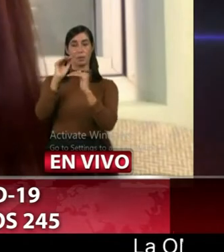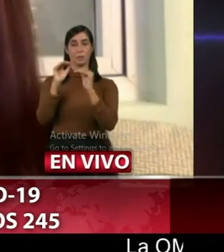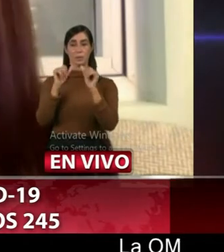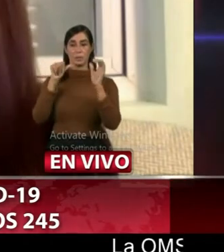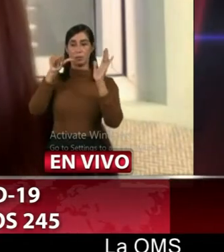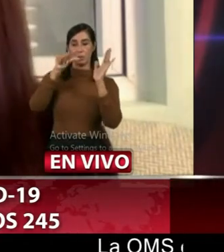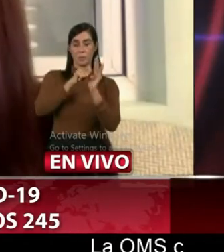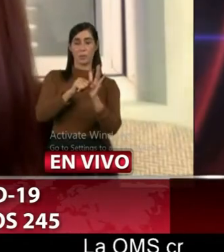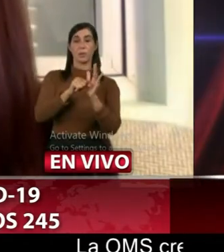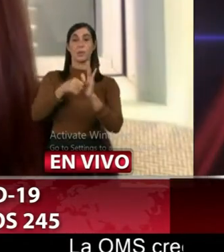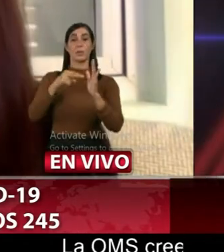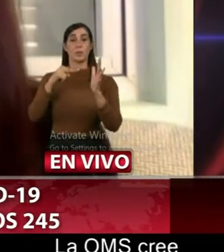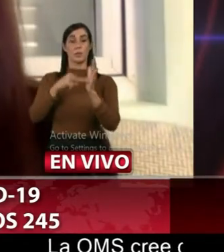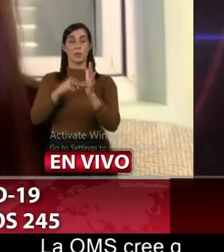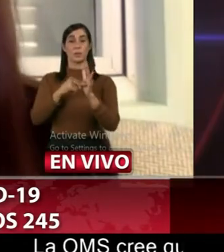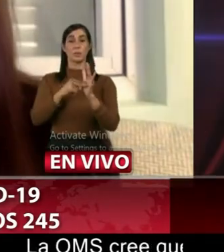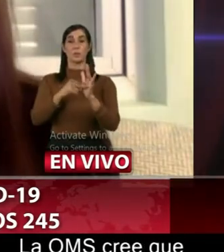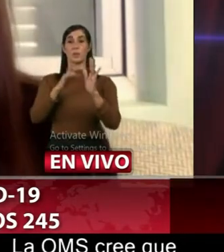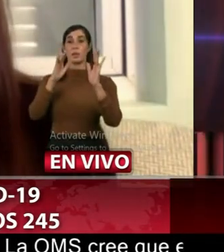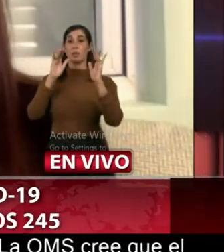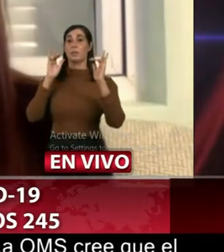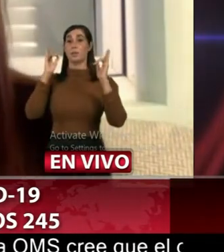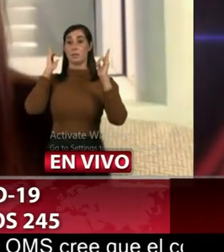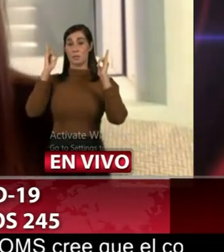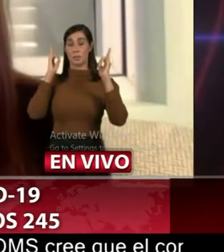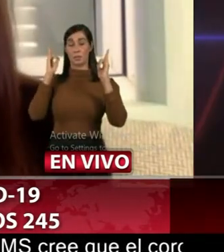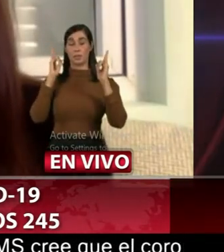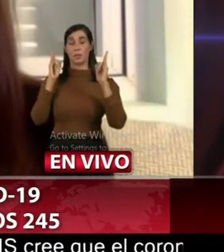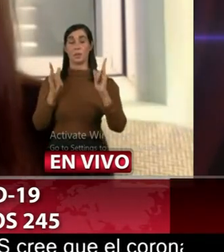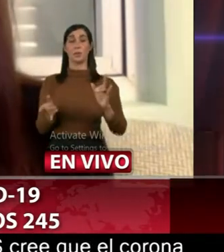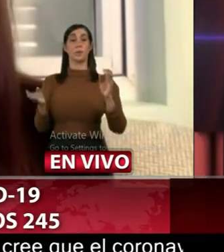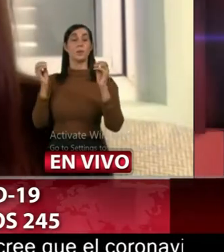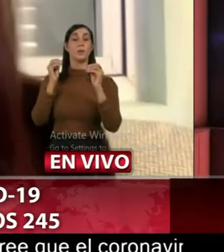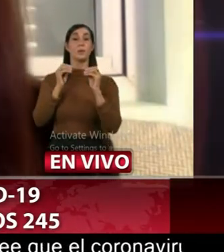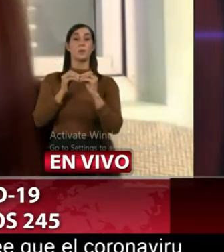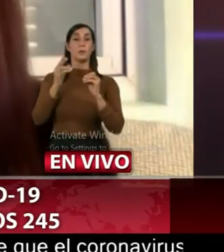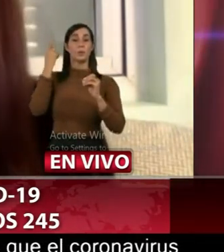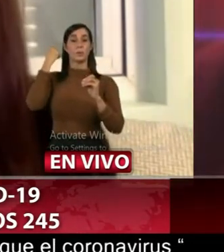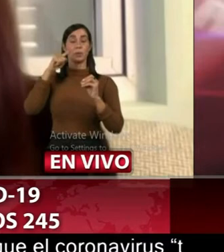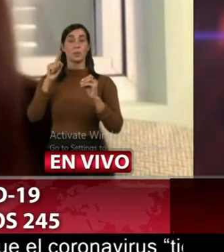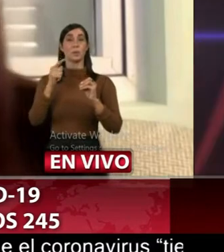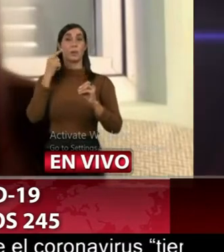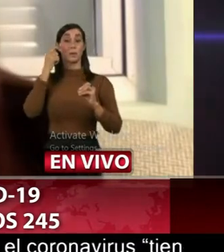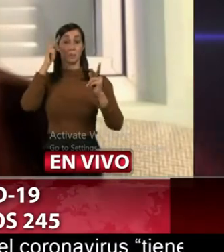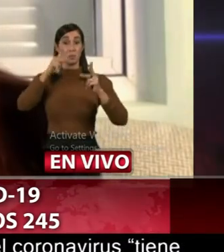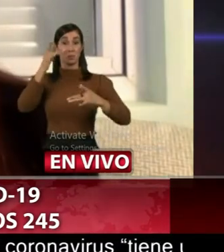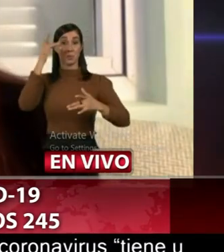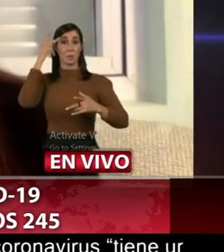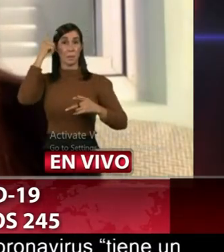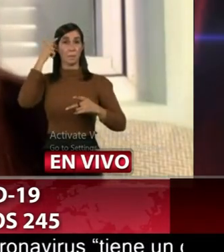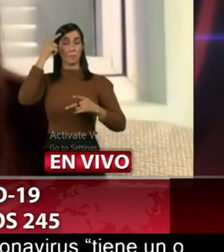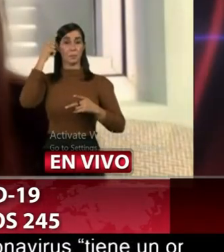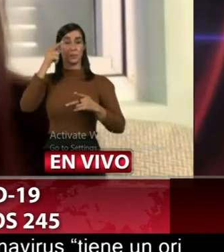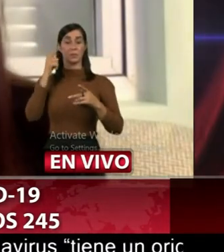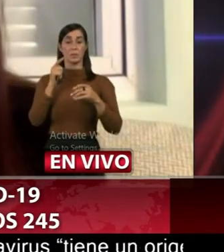nacional santiago y las grandes provincias lo que incluso llegó a hacer a la gente creer que se trataba de un virus elitista